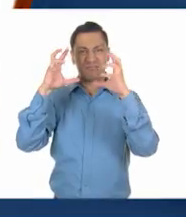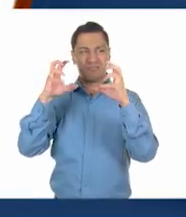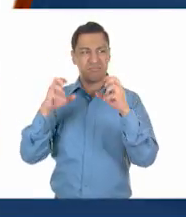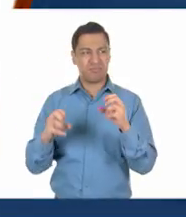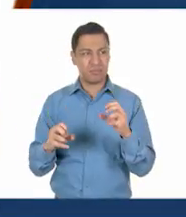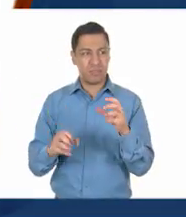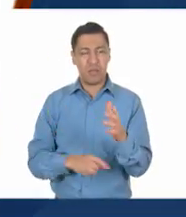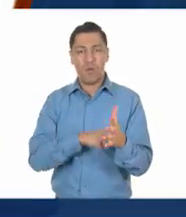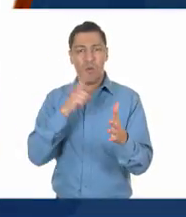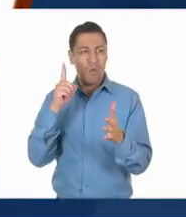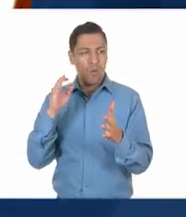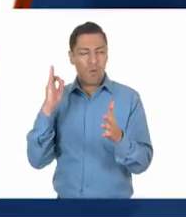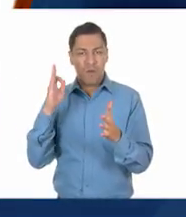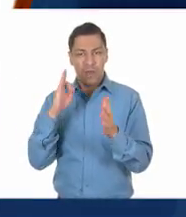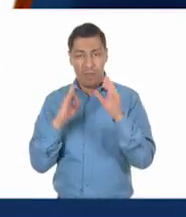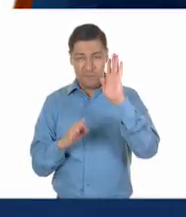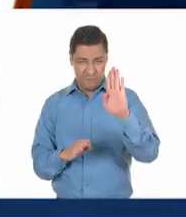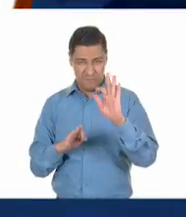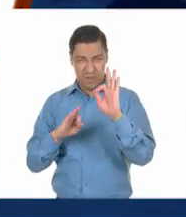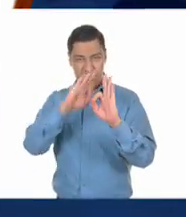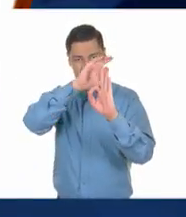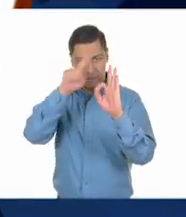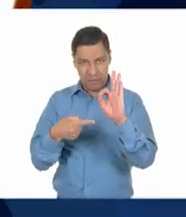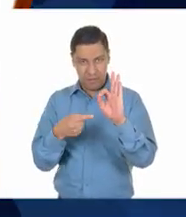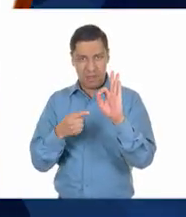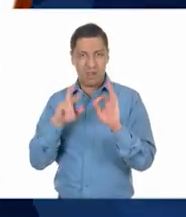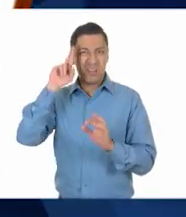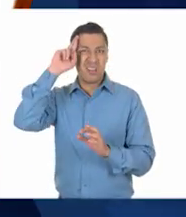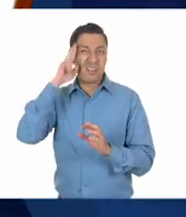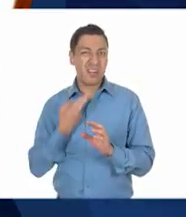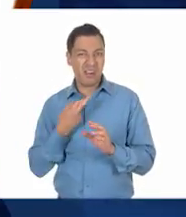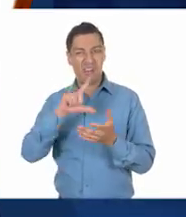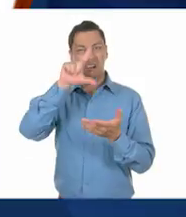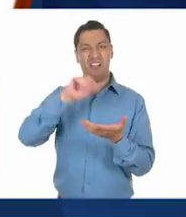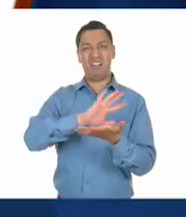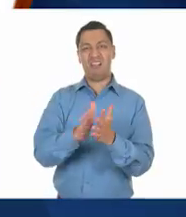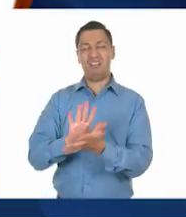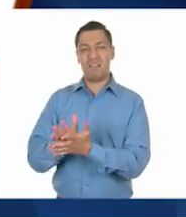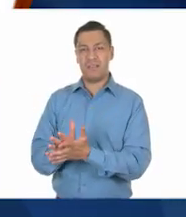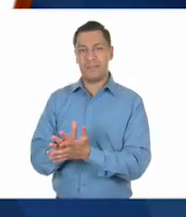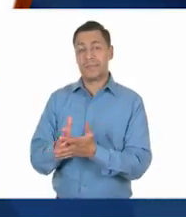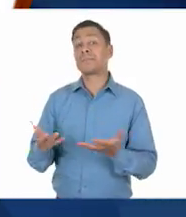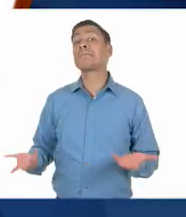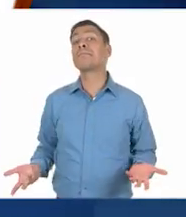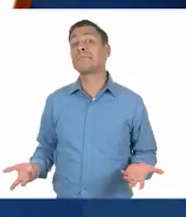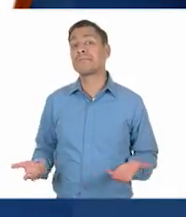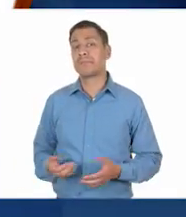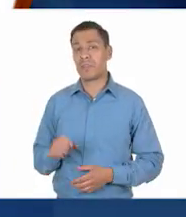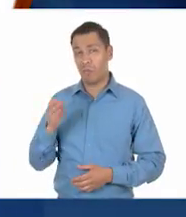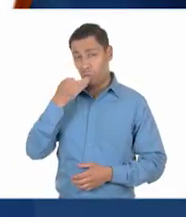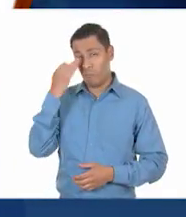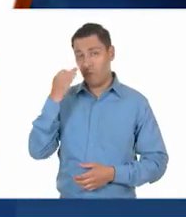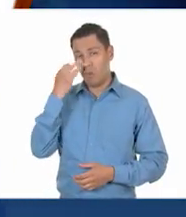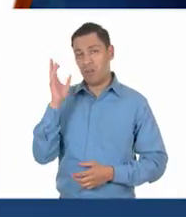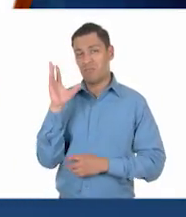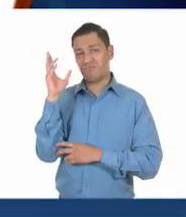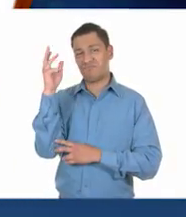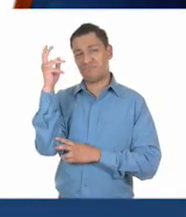¿Cuál será la opción correcta? Pues la imagen es una flor medio marchita.